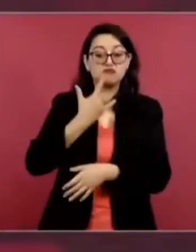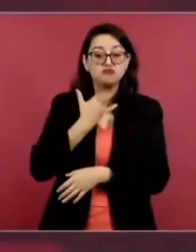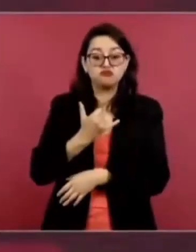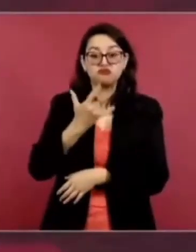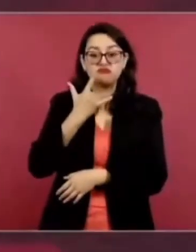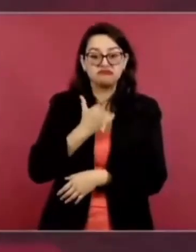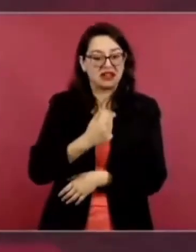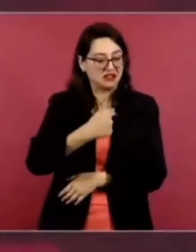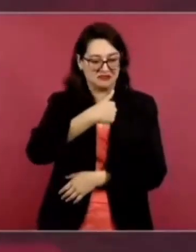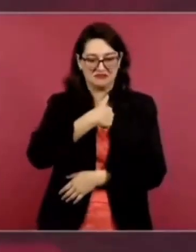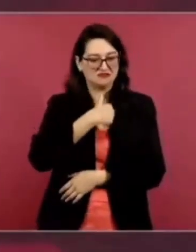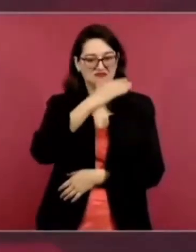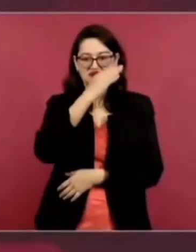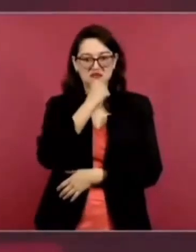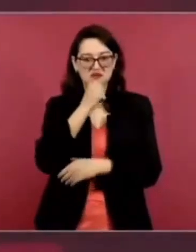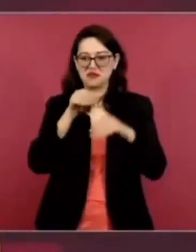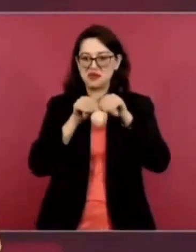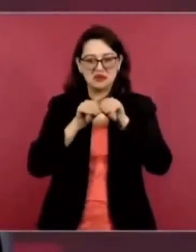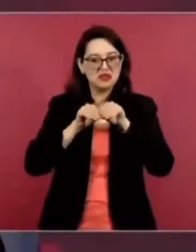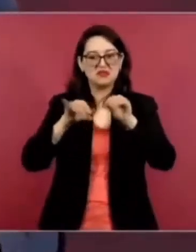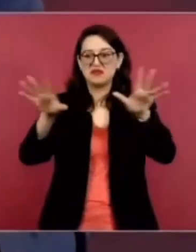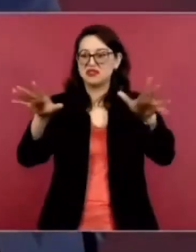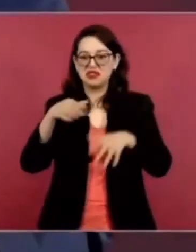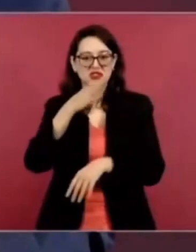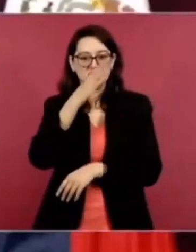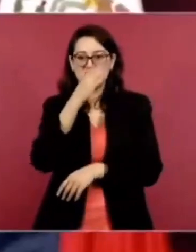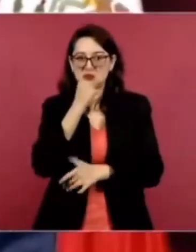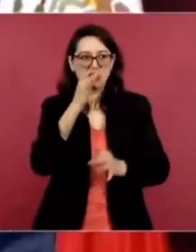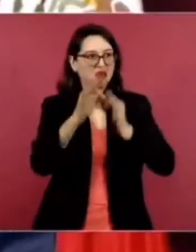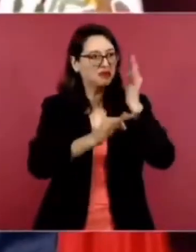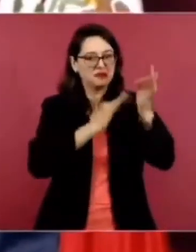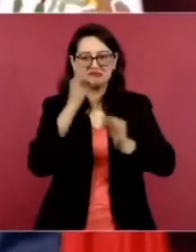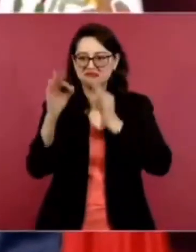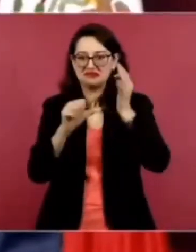decidían en la Quinta Grijalva.